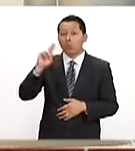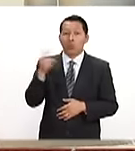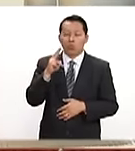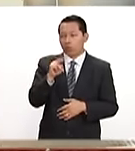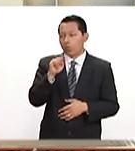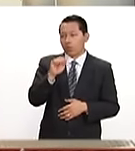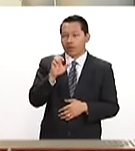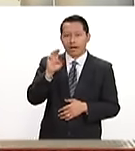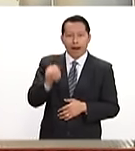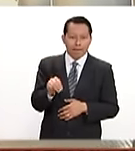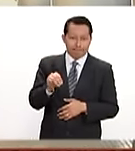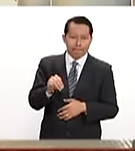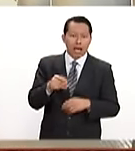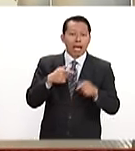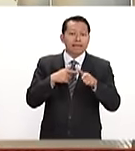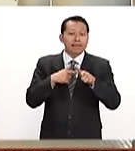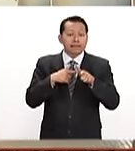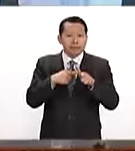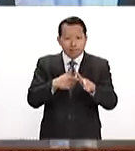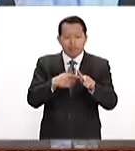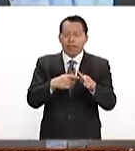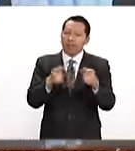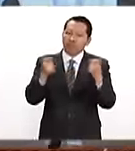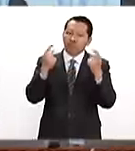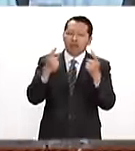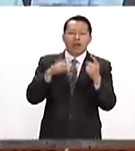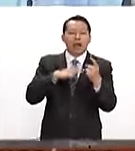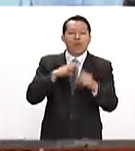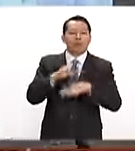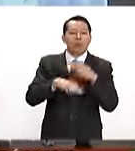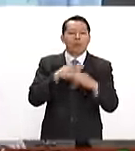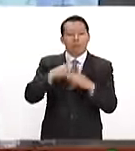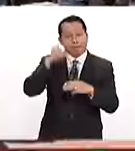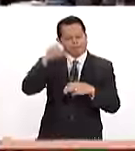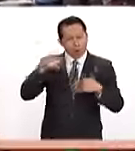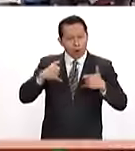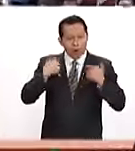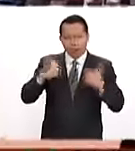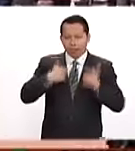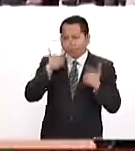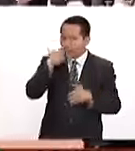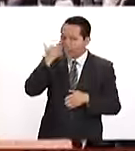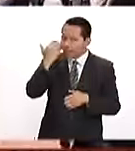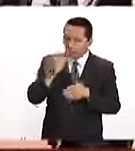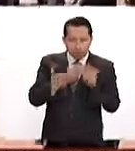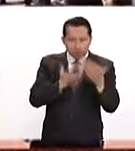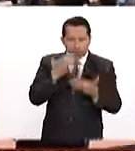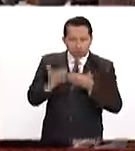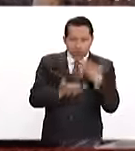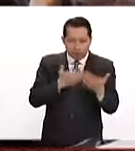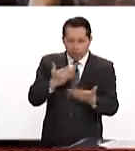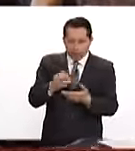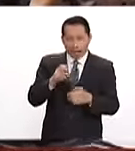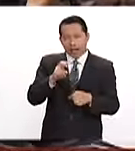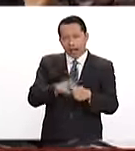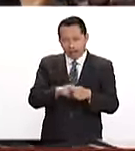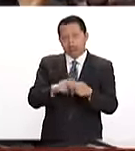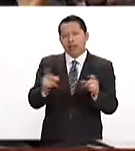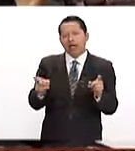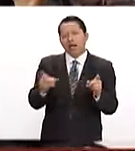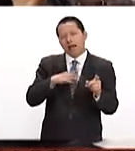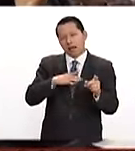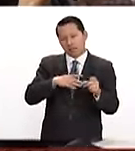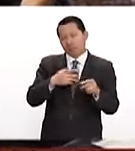Autónoma de México continúa siendo un referente a nivel mundial para los jóvenes que deciden estudiar parte de su carrera en intercambio